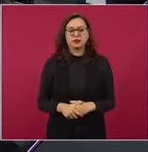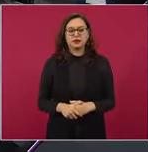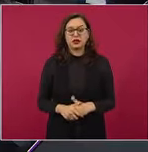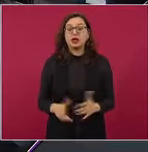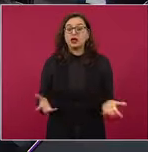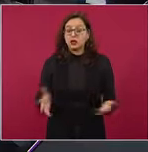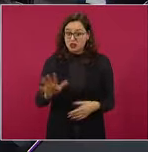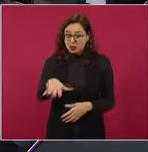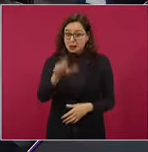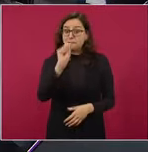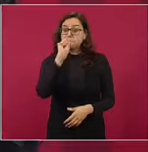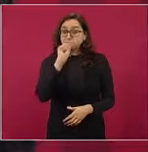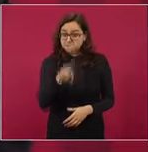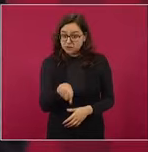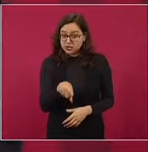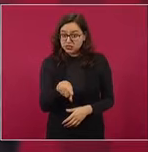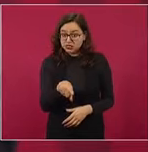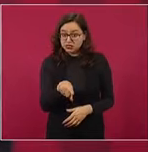los